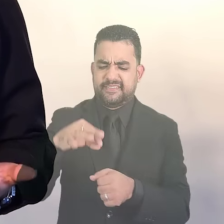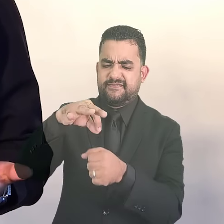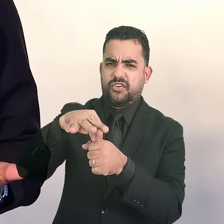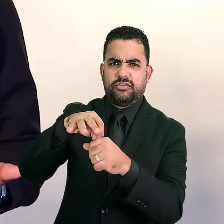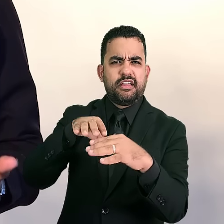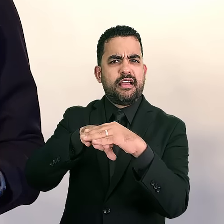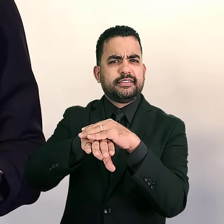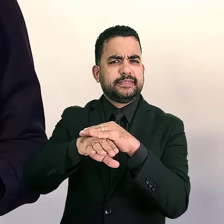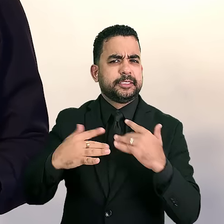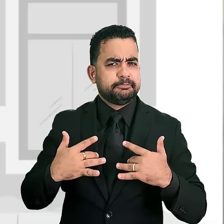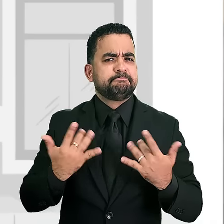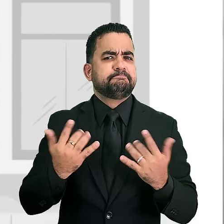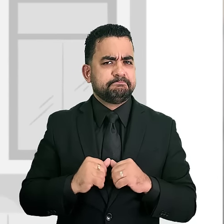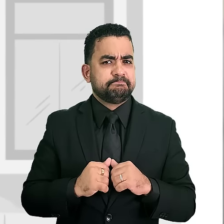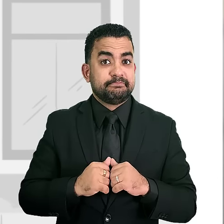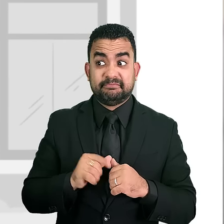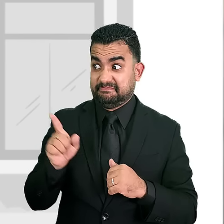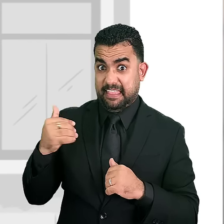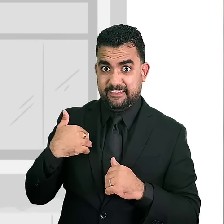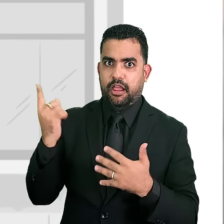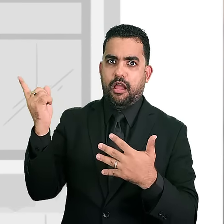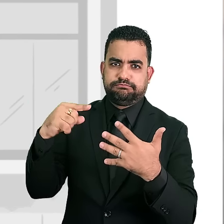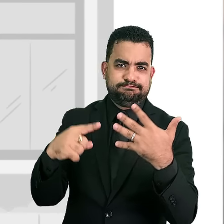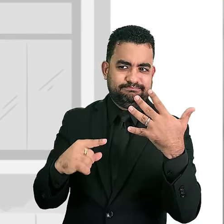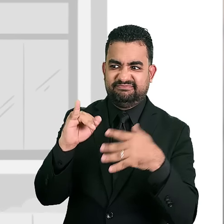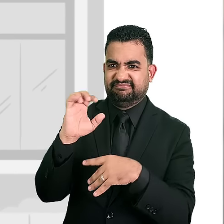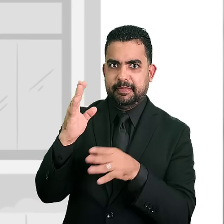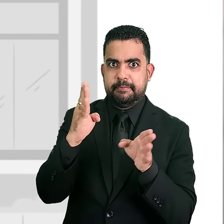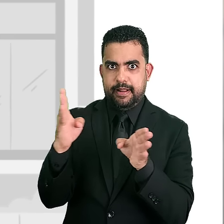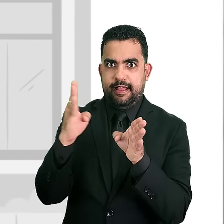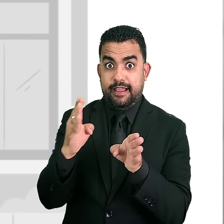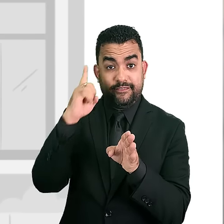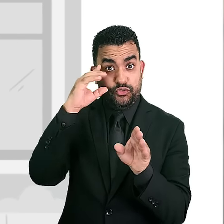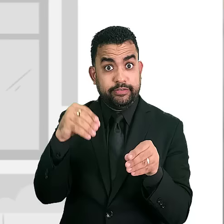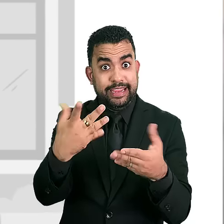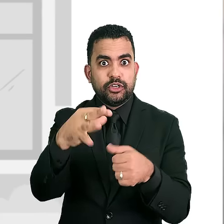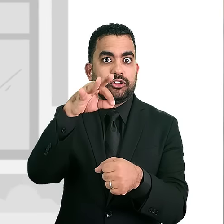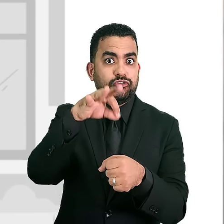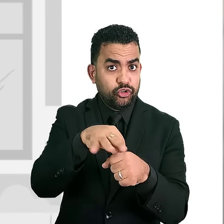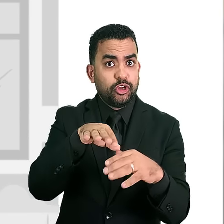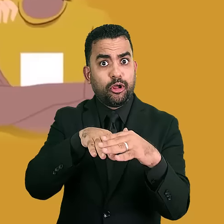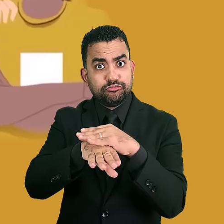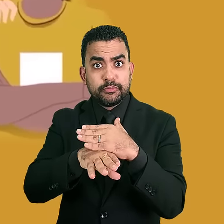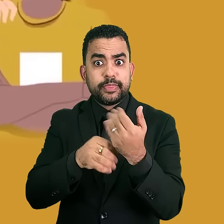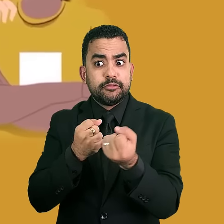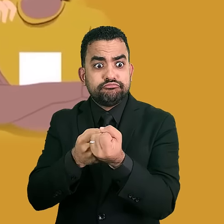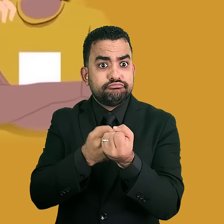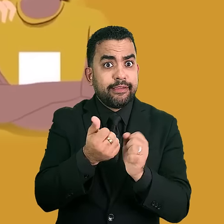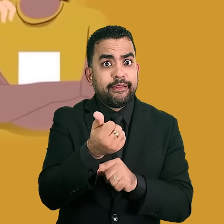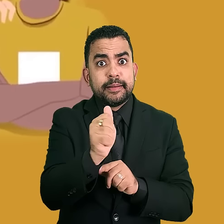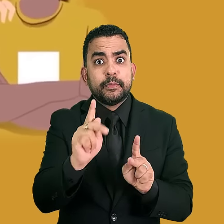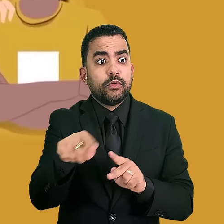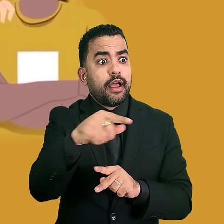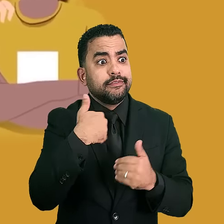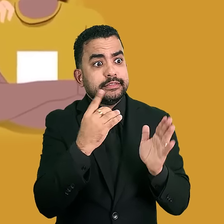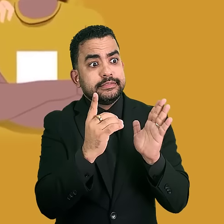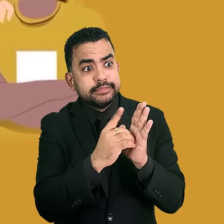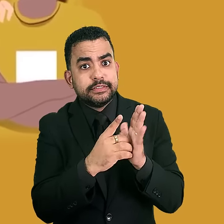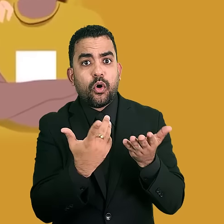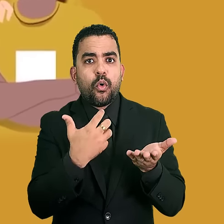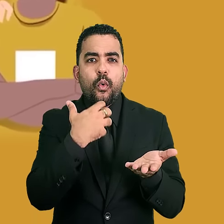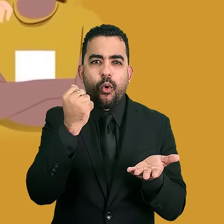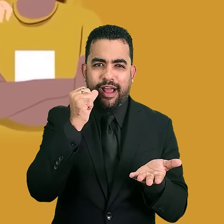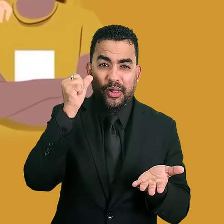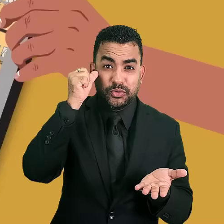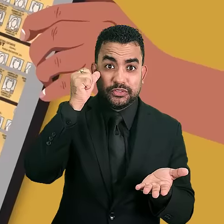¿Conoces el voto accesible? El voto accesible contempla medidas de la Junta Central Electoral para garantizar el voto de personas con discapacidad